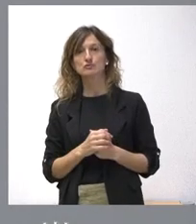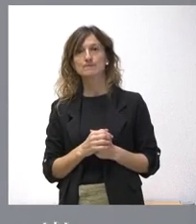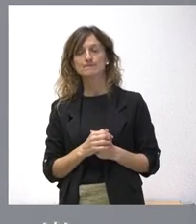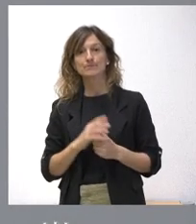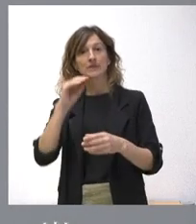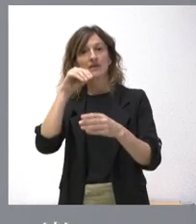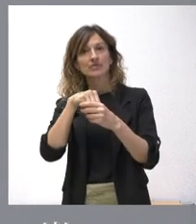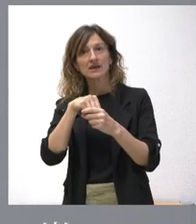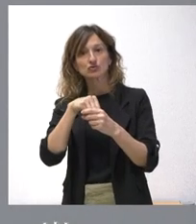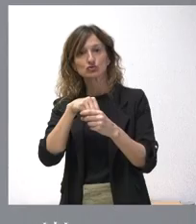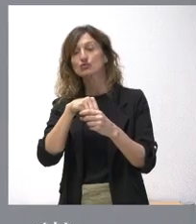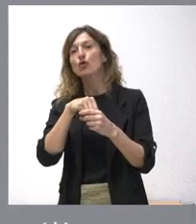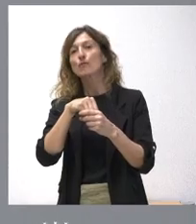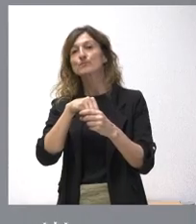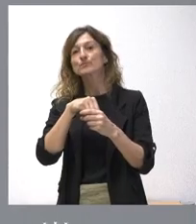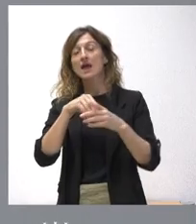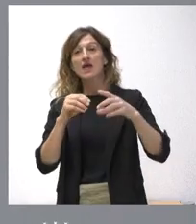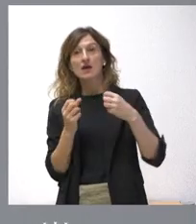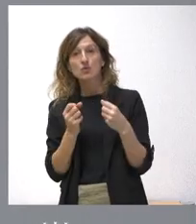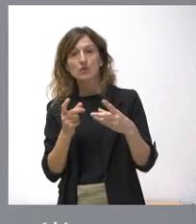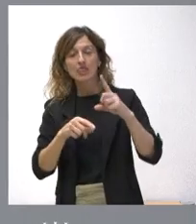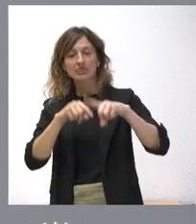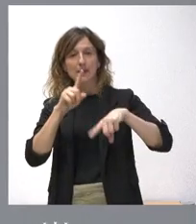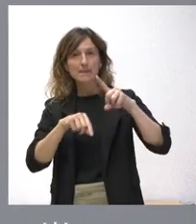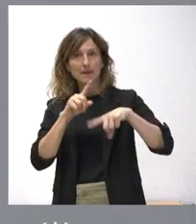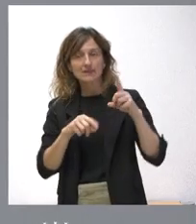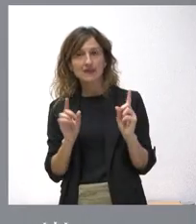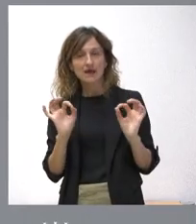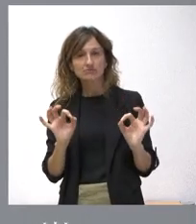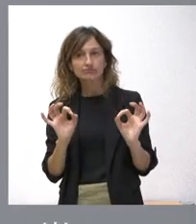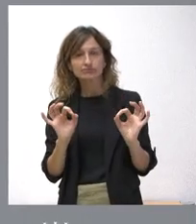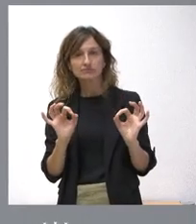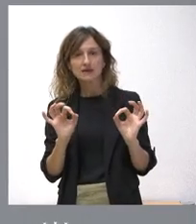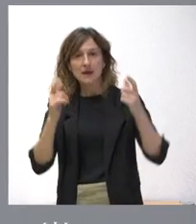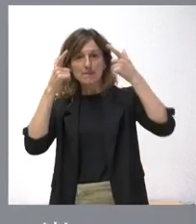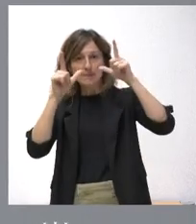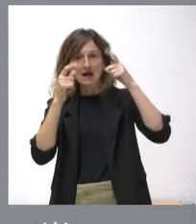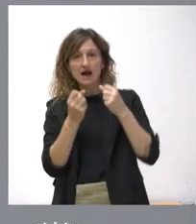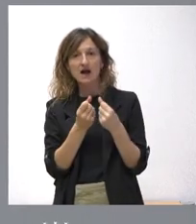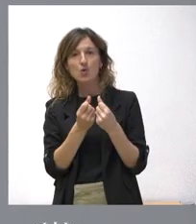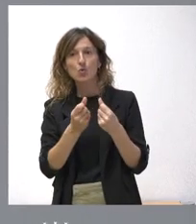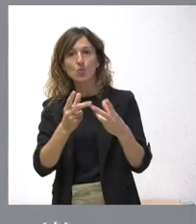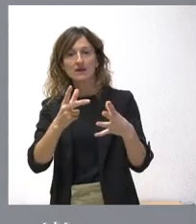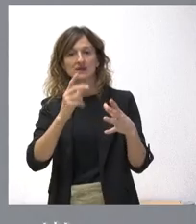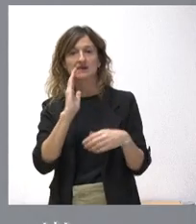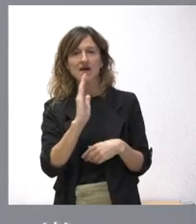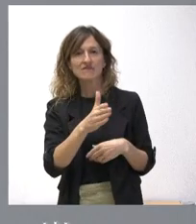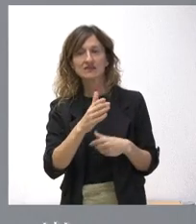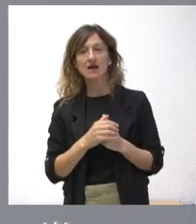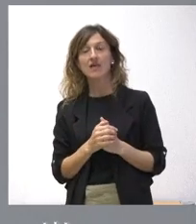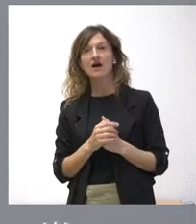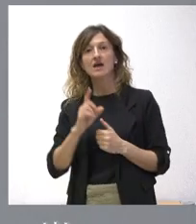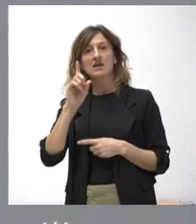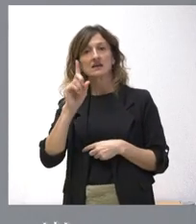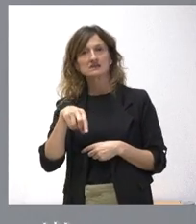cantidad que depende del número de cabezas de vacuno afectadas y una cantidad